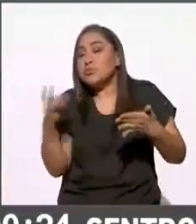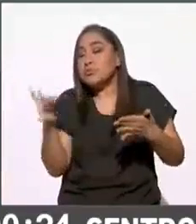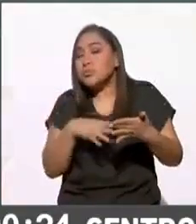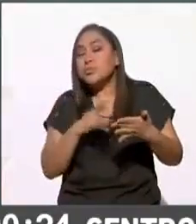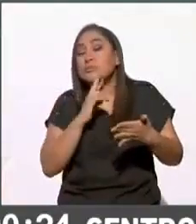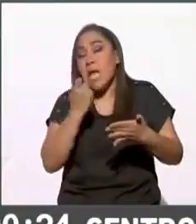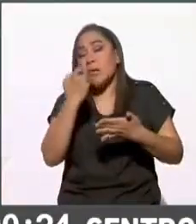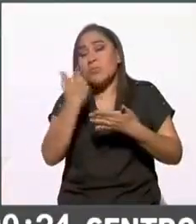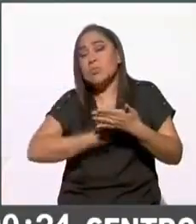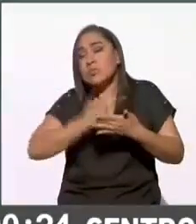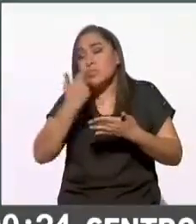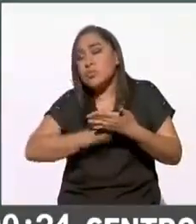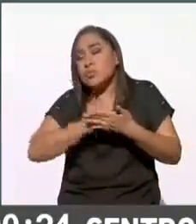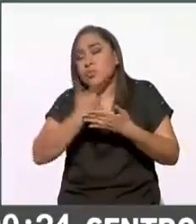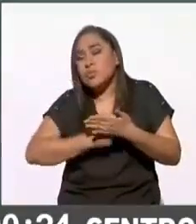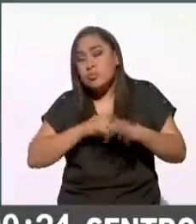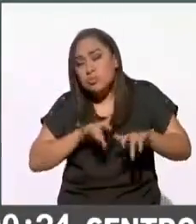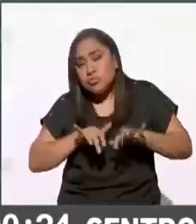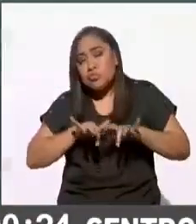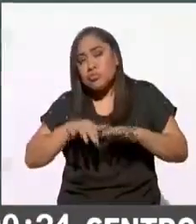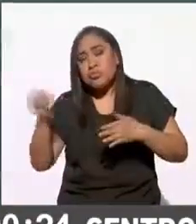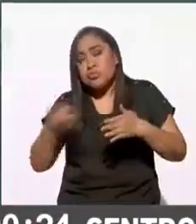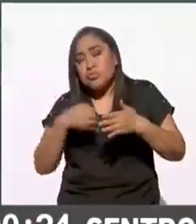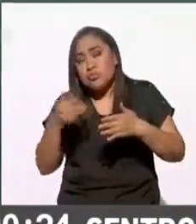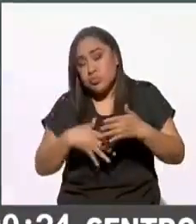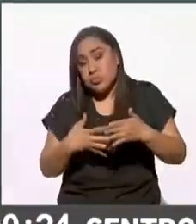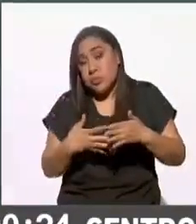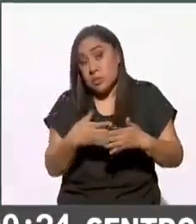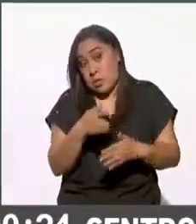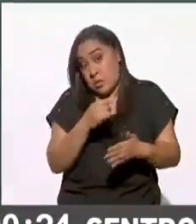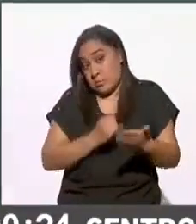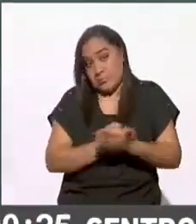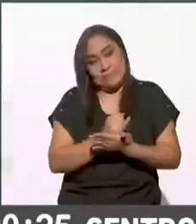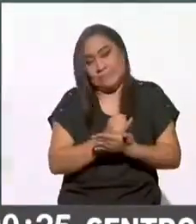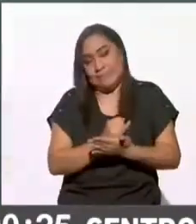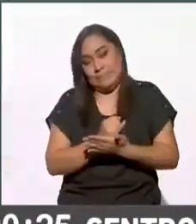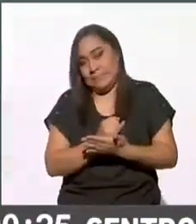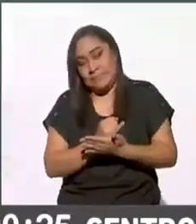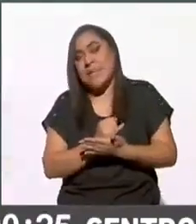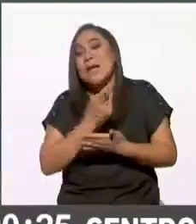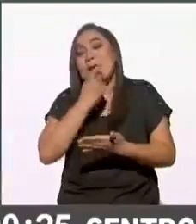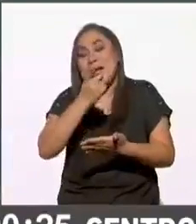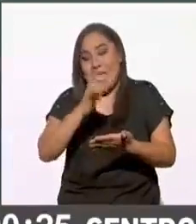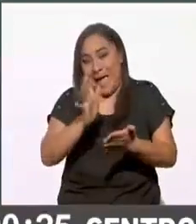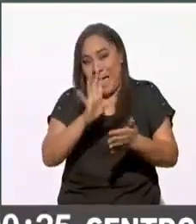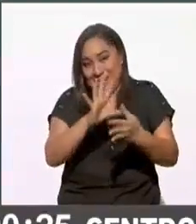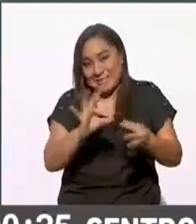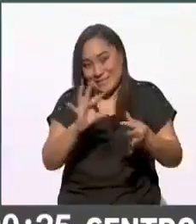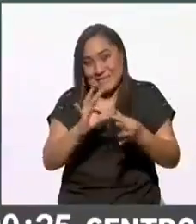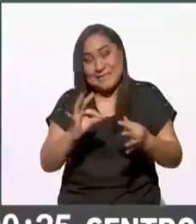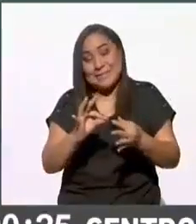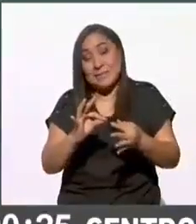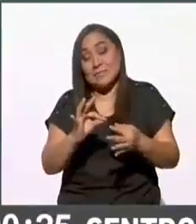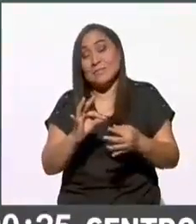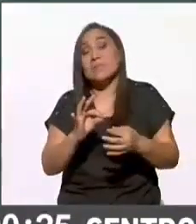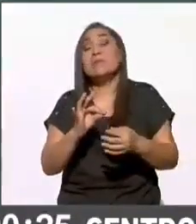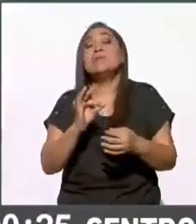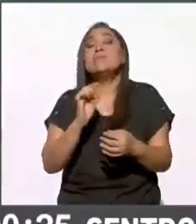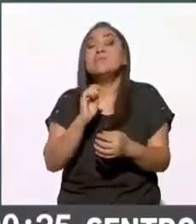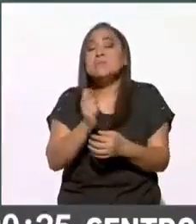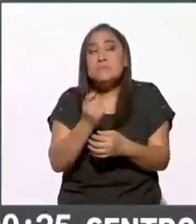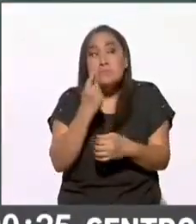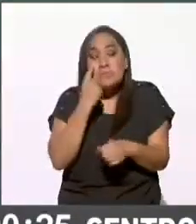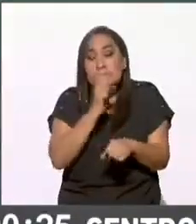contabilizando entonces no es una tendencia hemos dicho de manera repetida pero es importante señalarlo y estar